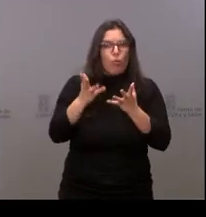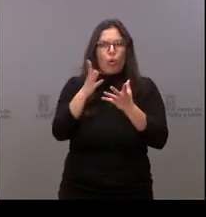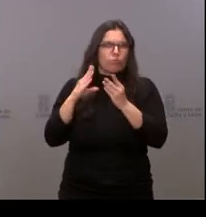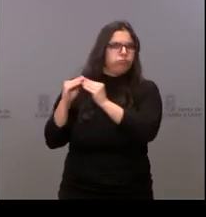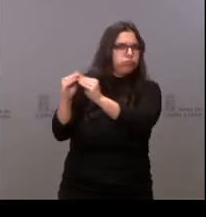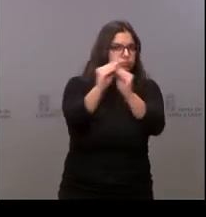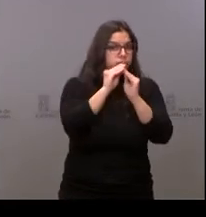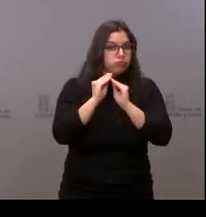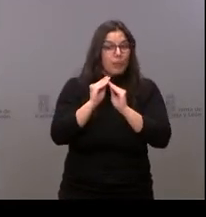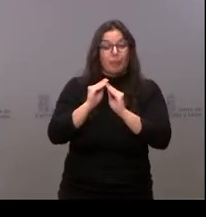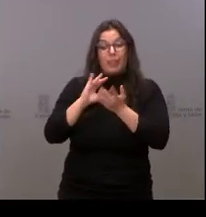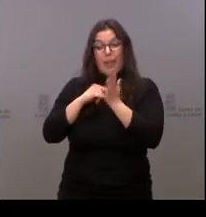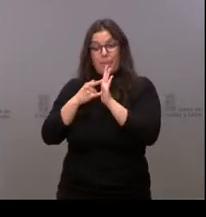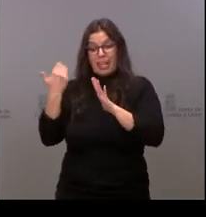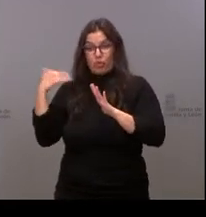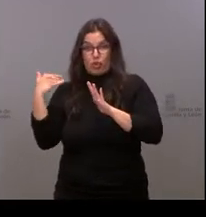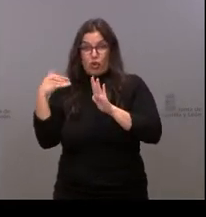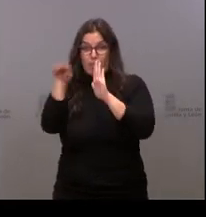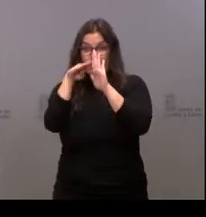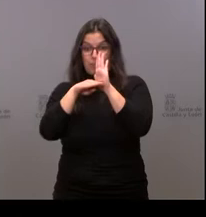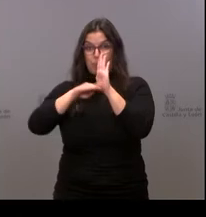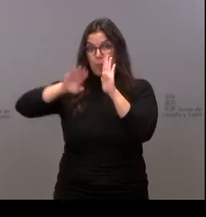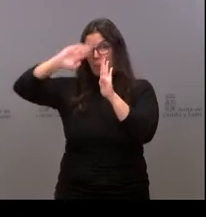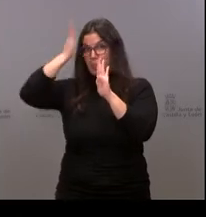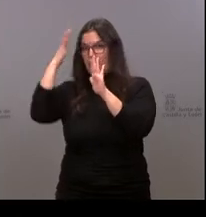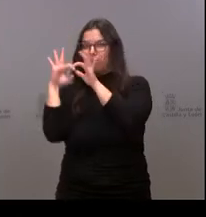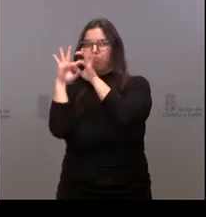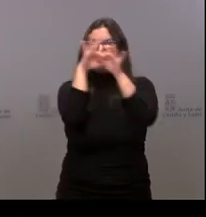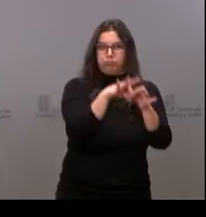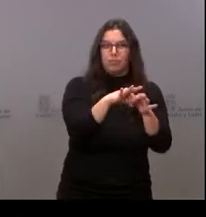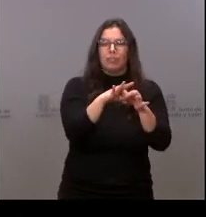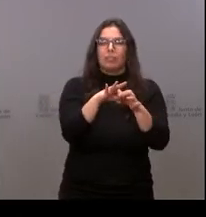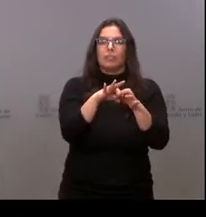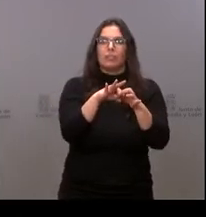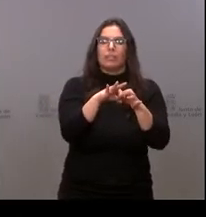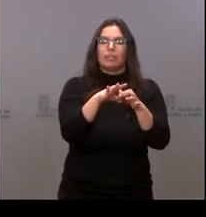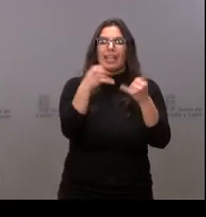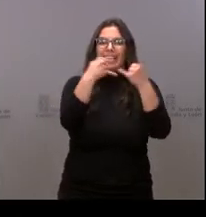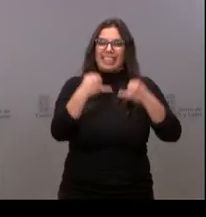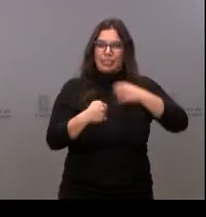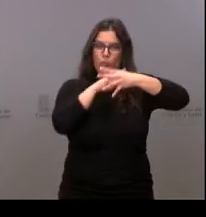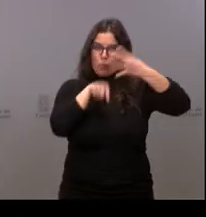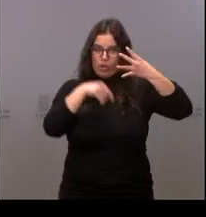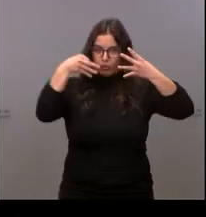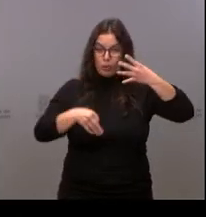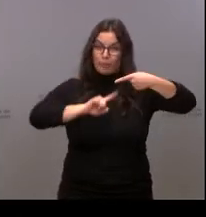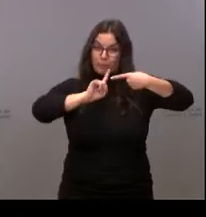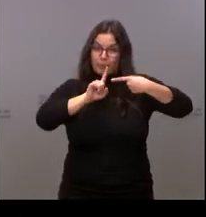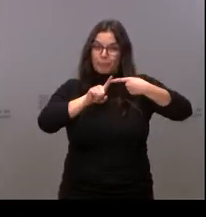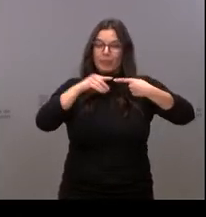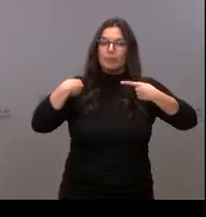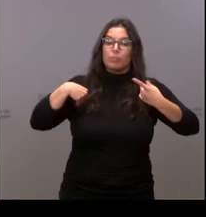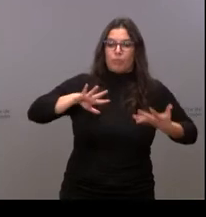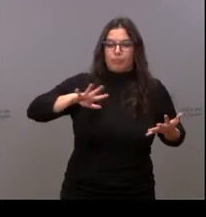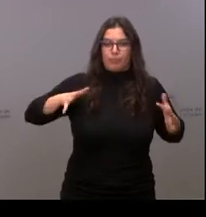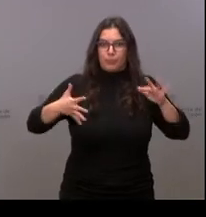del plan Soria se van a distribuir en cuatro importantes ejes. El primero de ellos es el de la transición